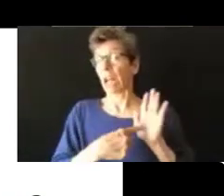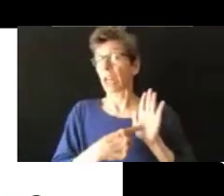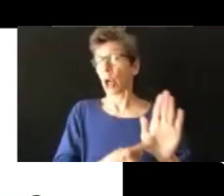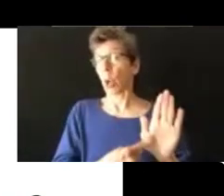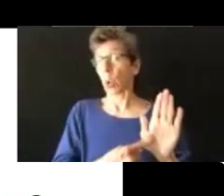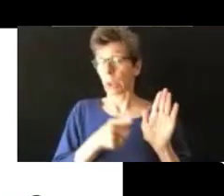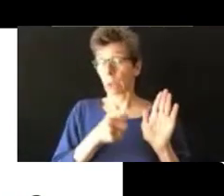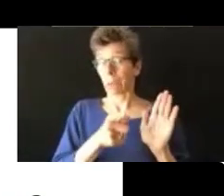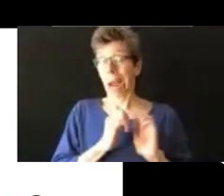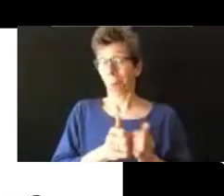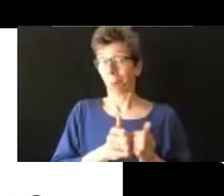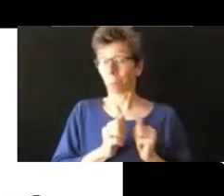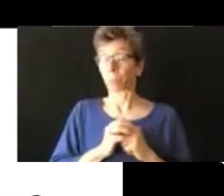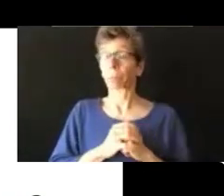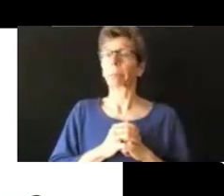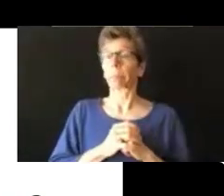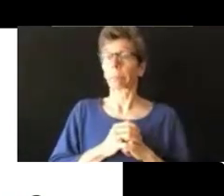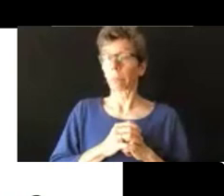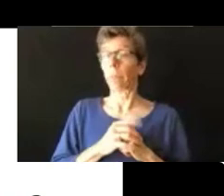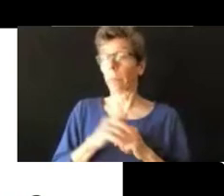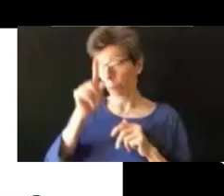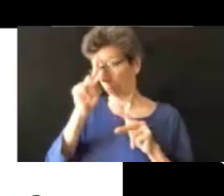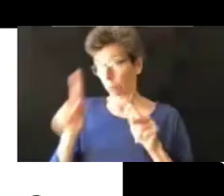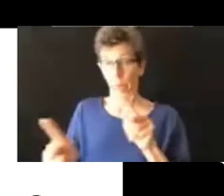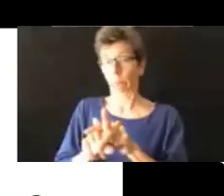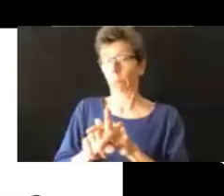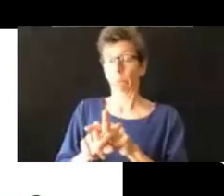la presentación, cómo se les van ocurriendo.